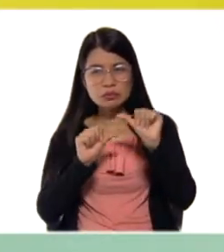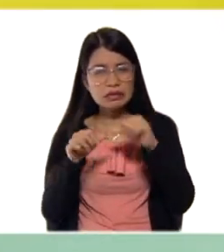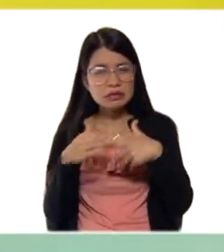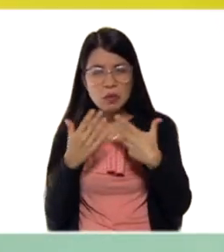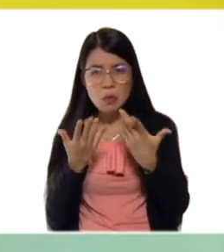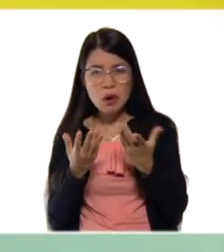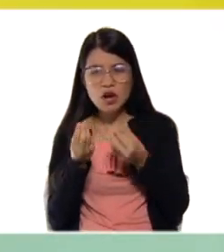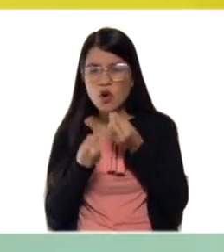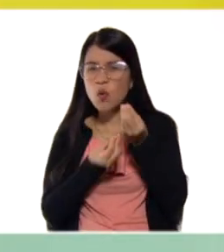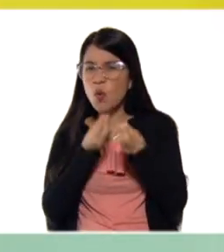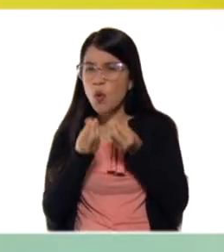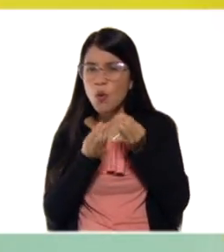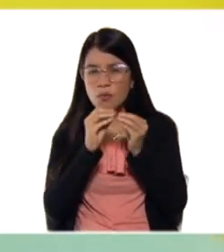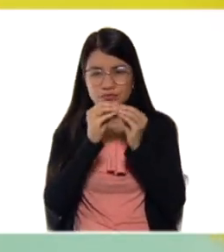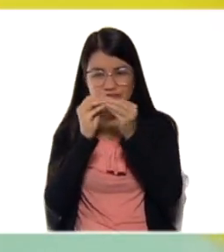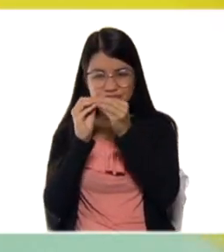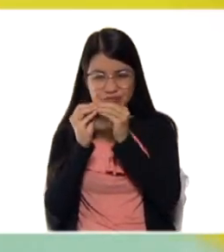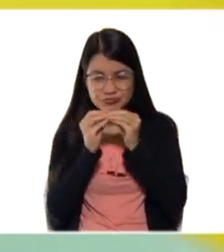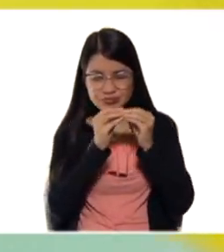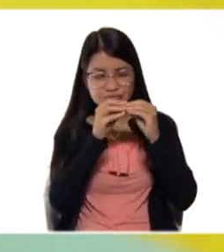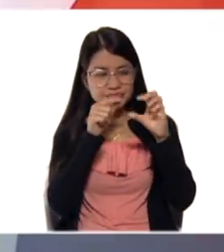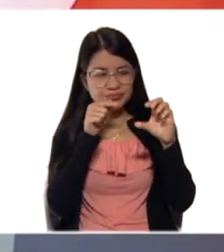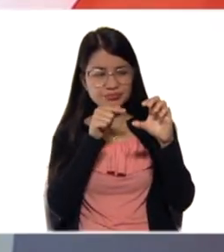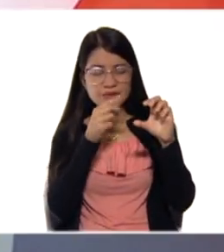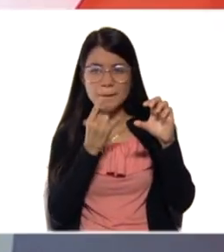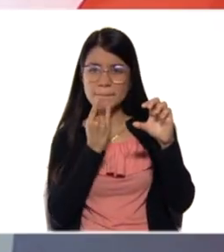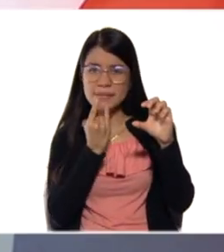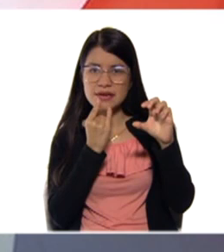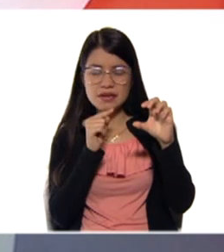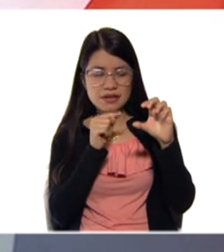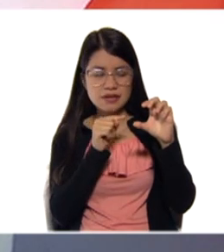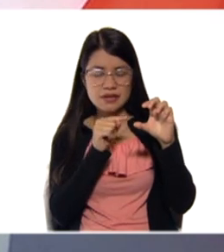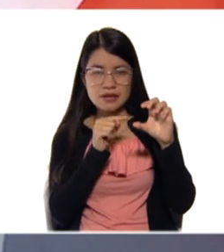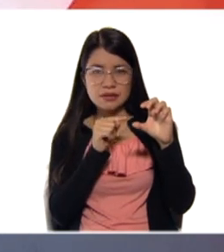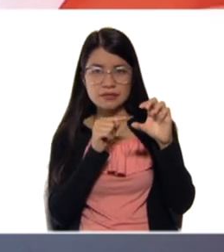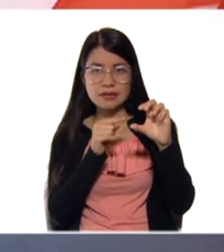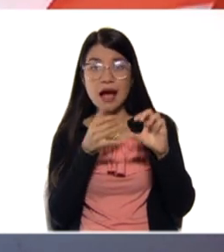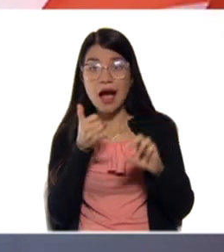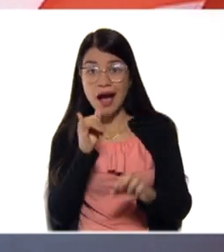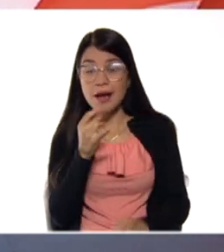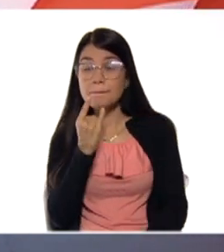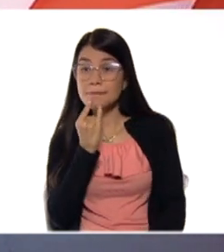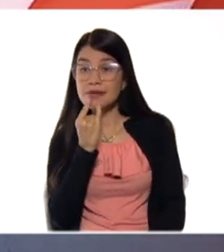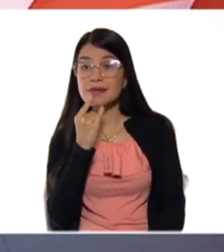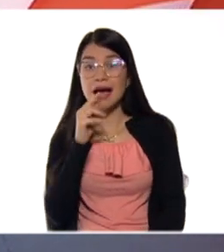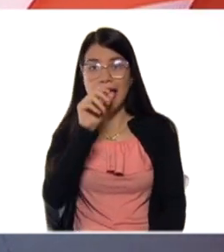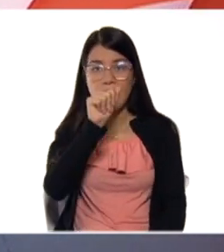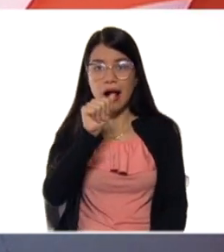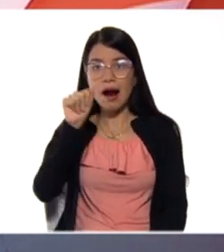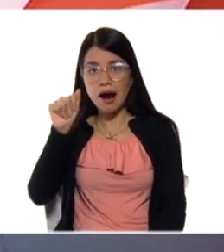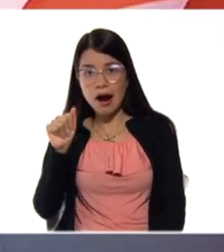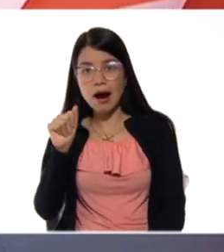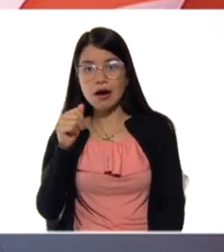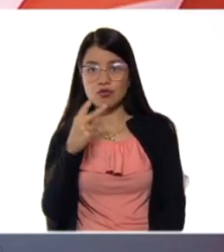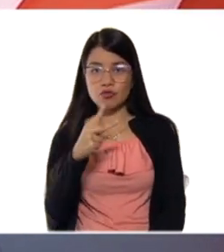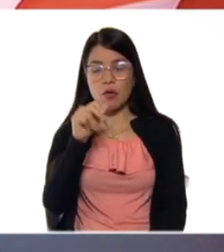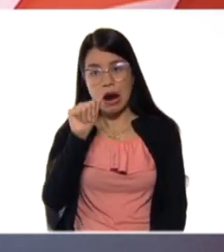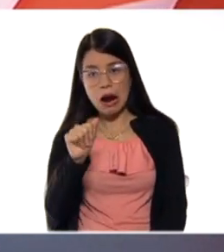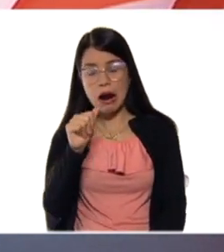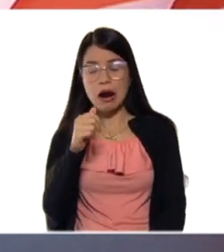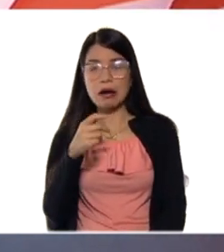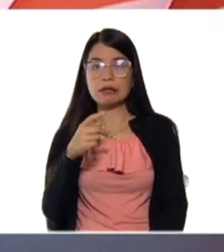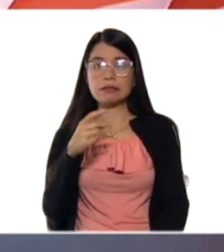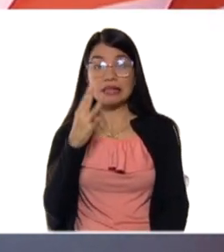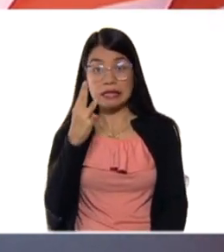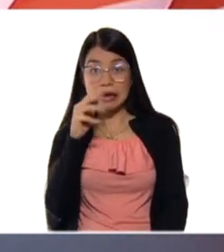cómo funciona en cada uno de nuestros dispositivos. Tenemos baterías AA, AAA de diferentes índoles. La